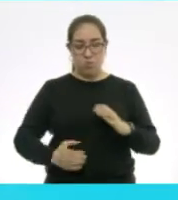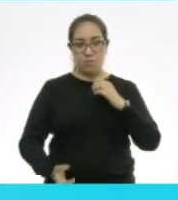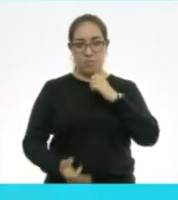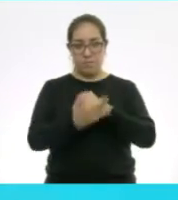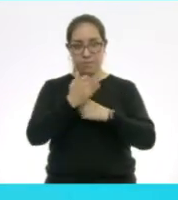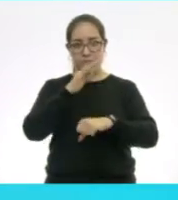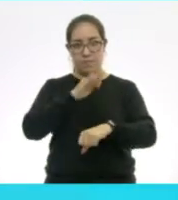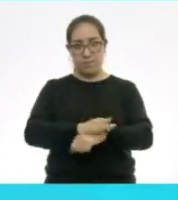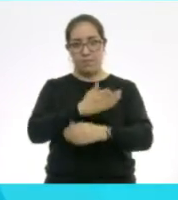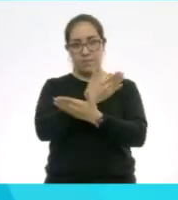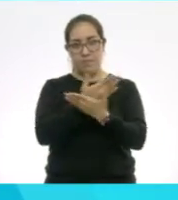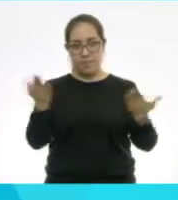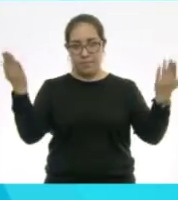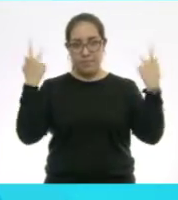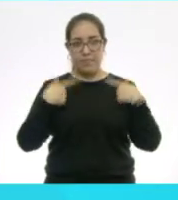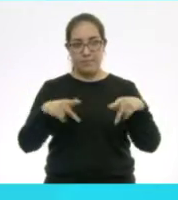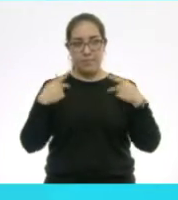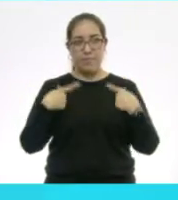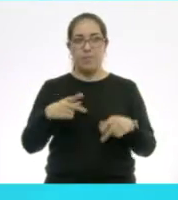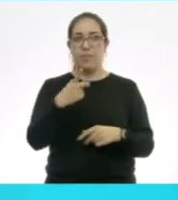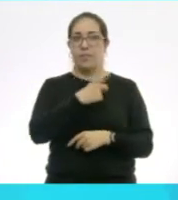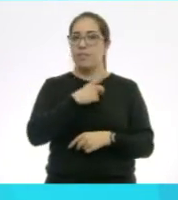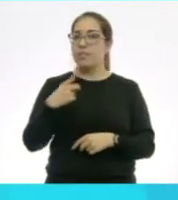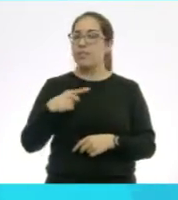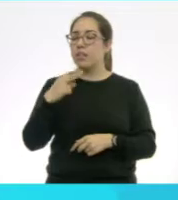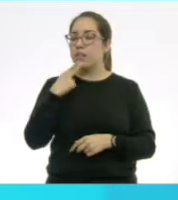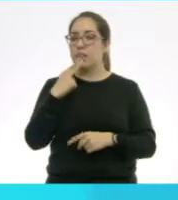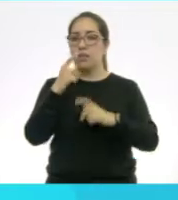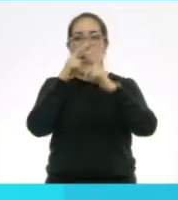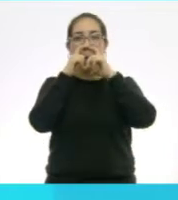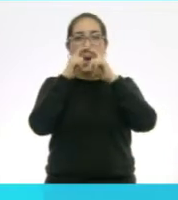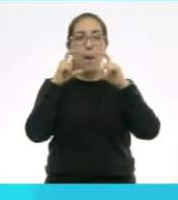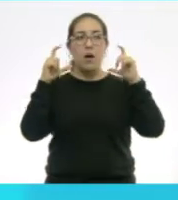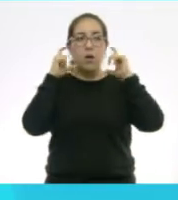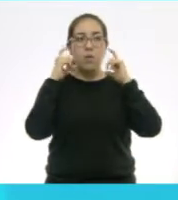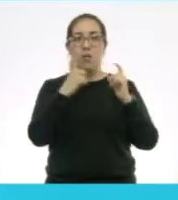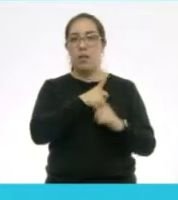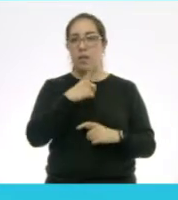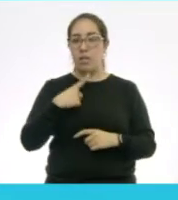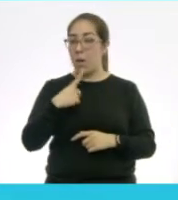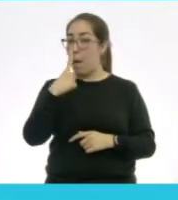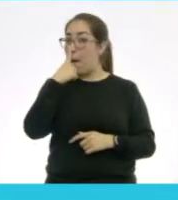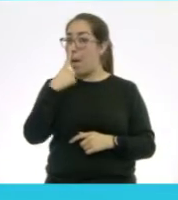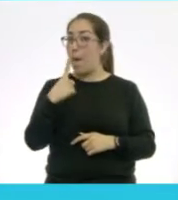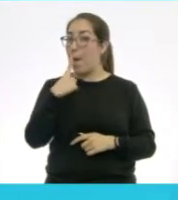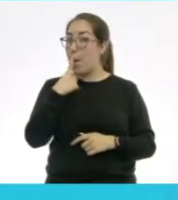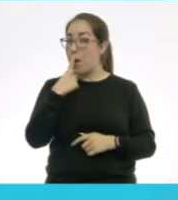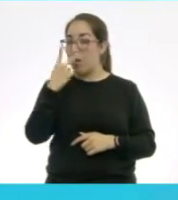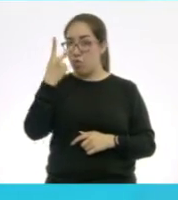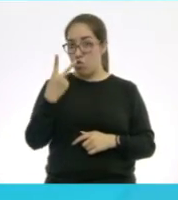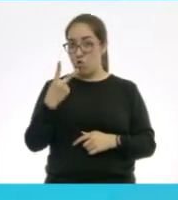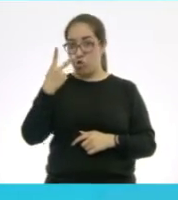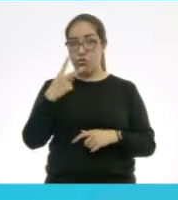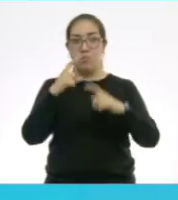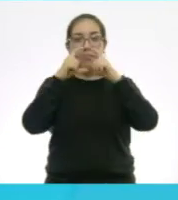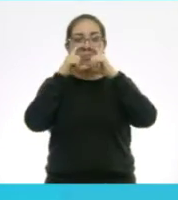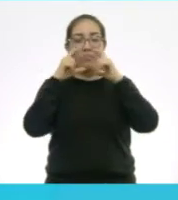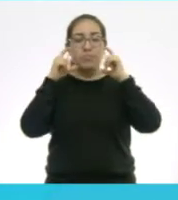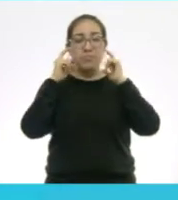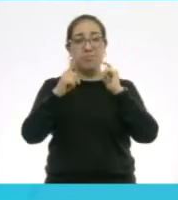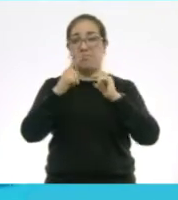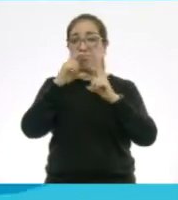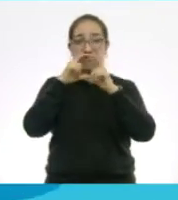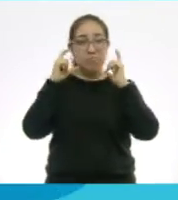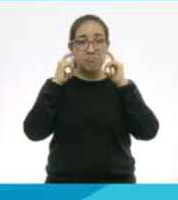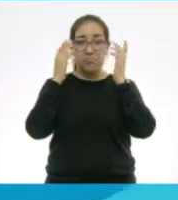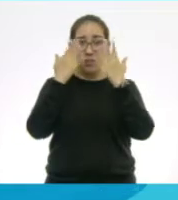nuestro entorno que podamos tener. Tenemos que identificar que el uso de cubrebocas es tener la protección de la nariz y también de la boca. En caso de no contar con un cubrebocas,